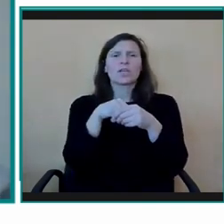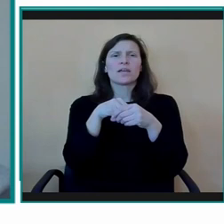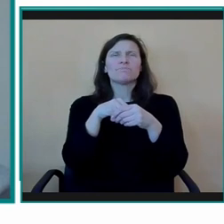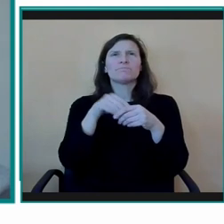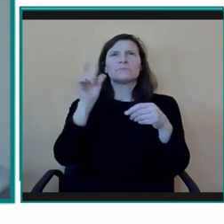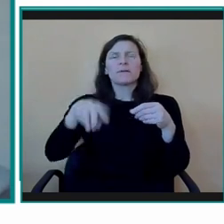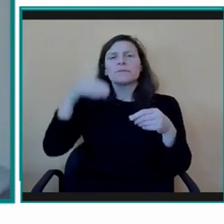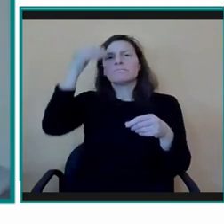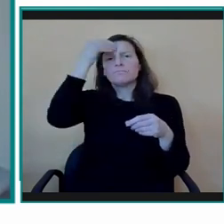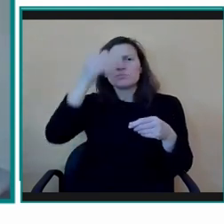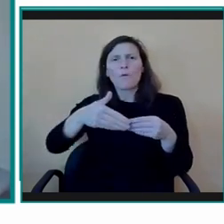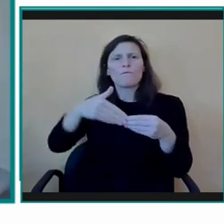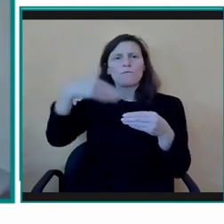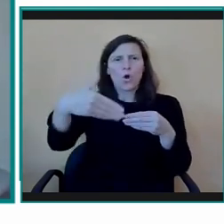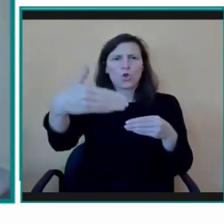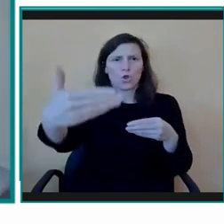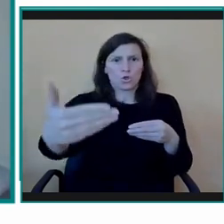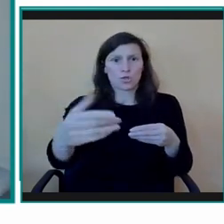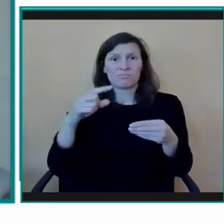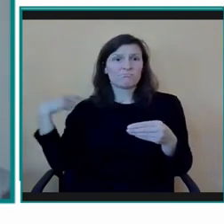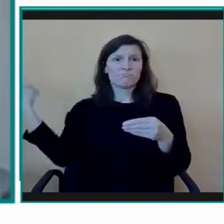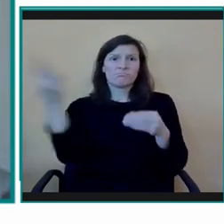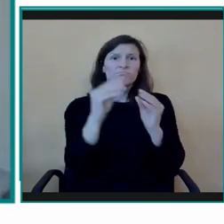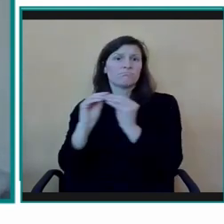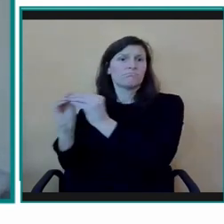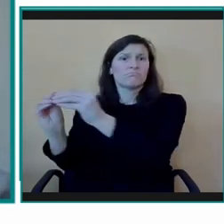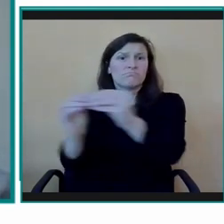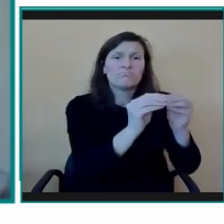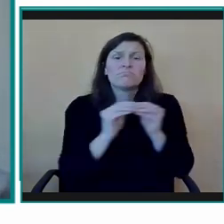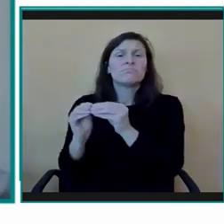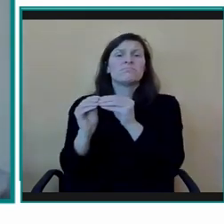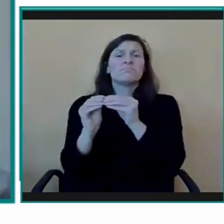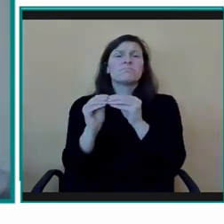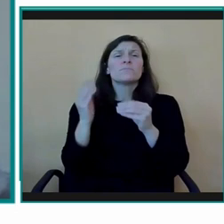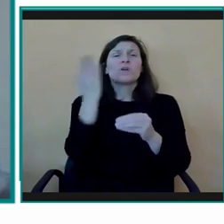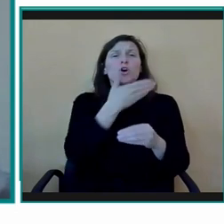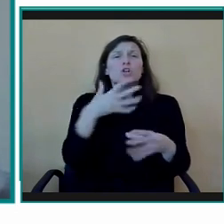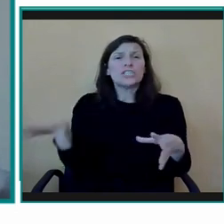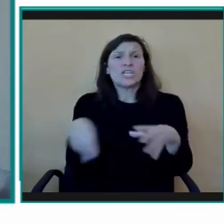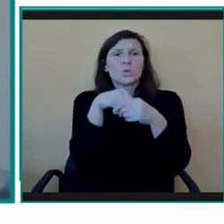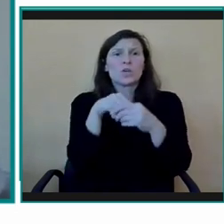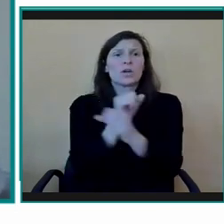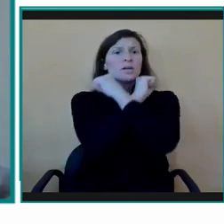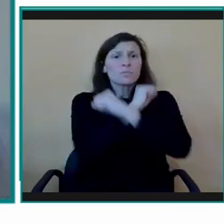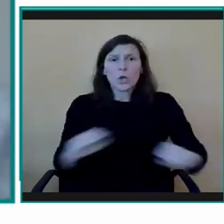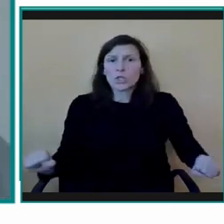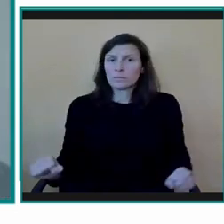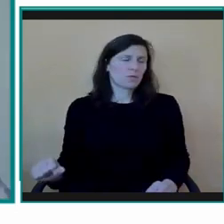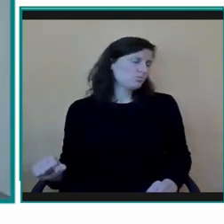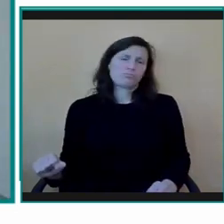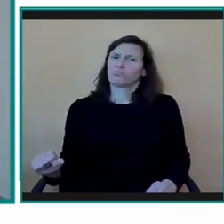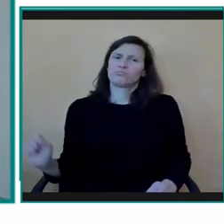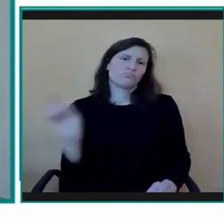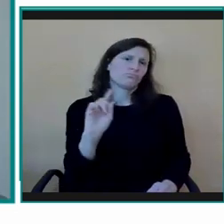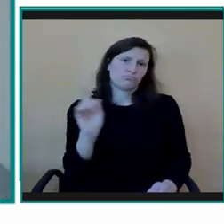personas como las que estamos hoy aquí, de que no es un imposible, de que hay experiencias valiosas como